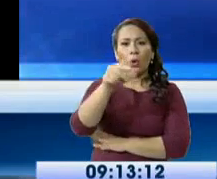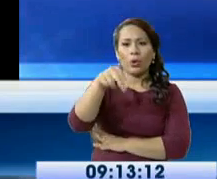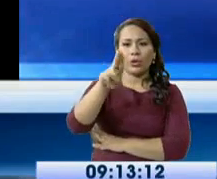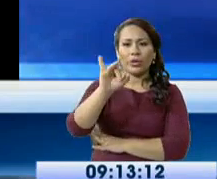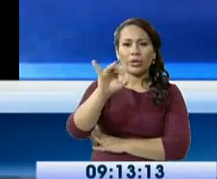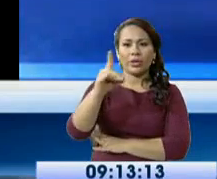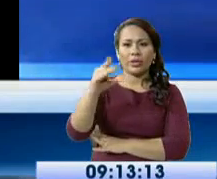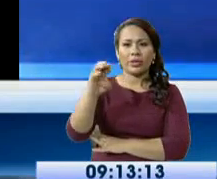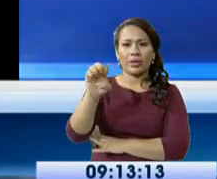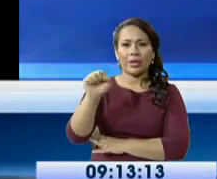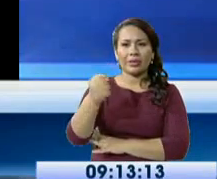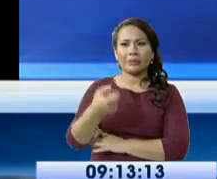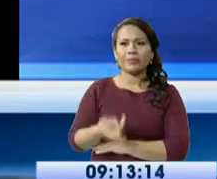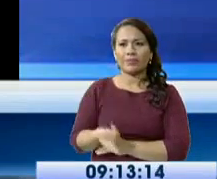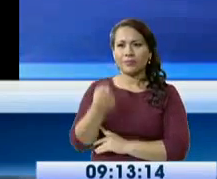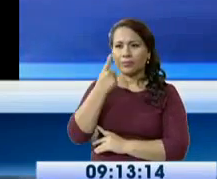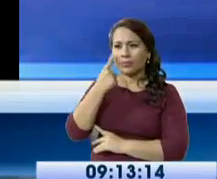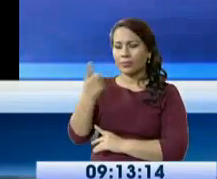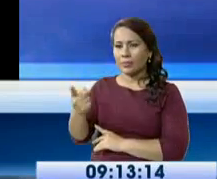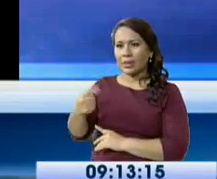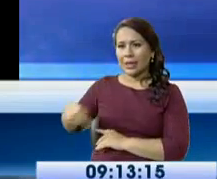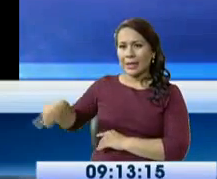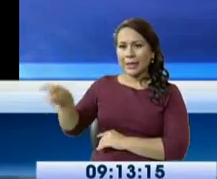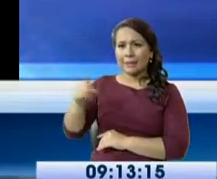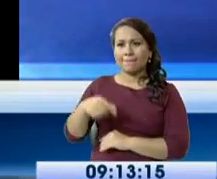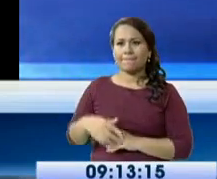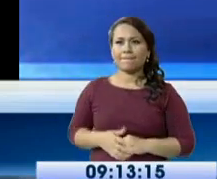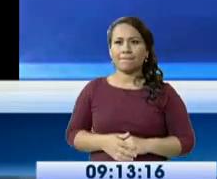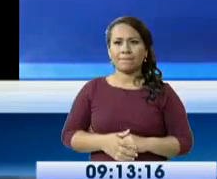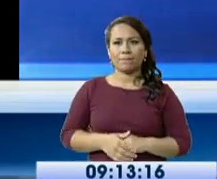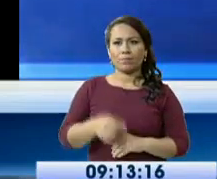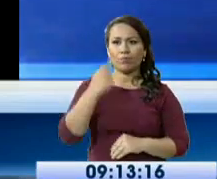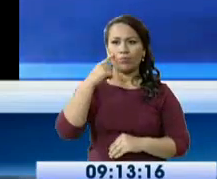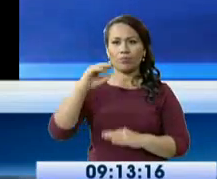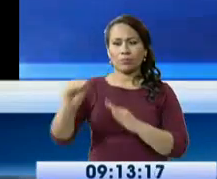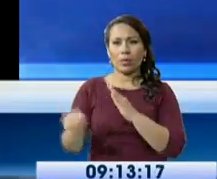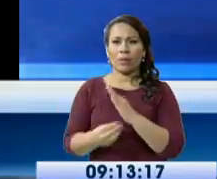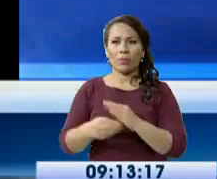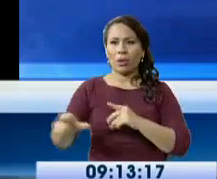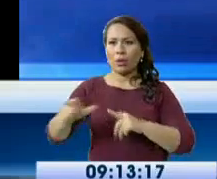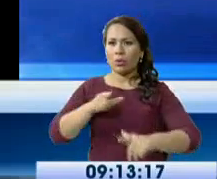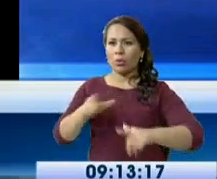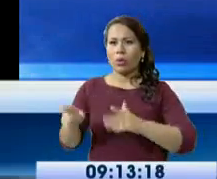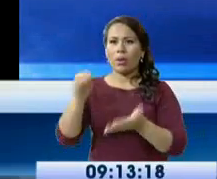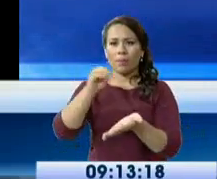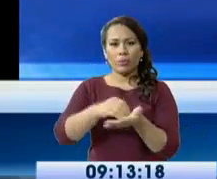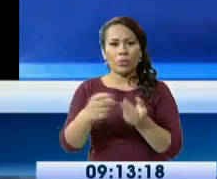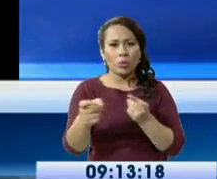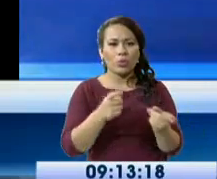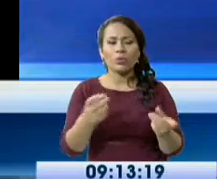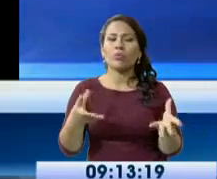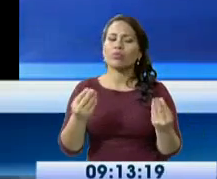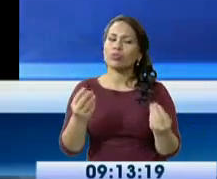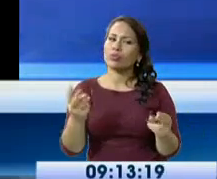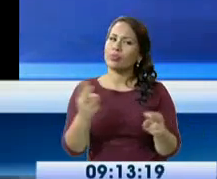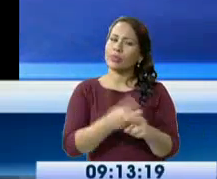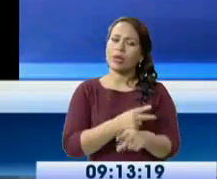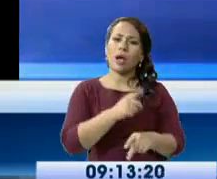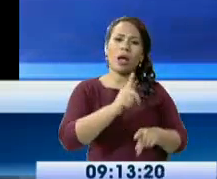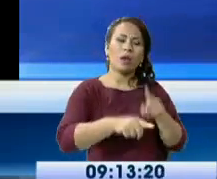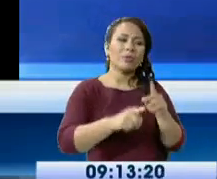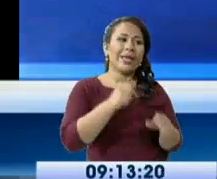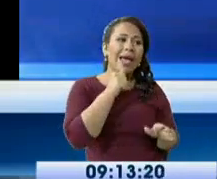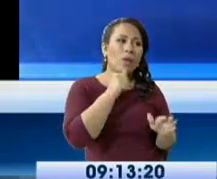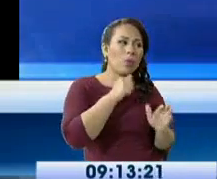es inundación. Lo que vivimos en Guayaquil son anegamientos temporales, que sí, efectivamente en algunos puntos puede subir el